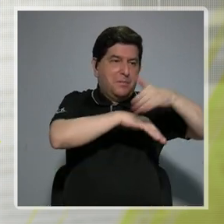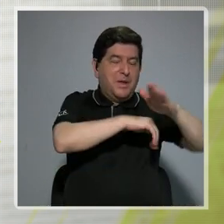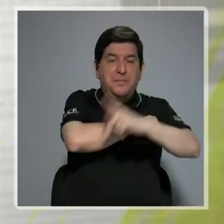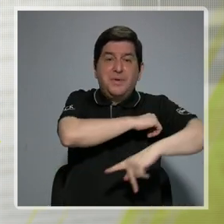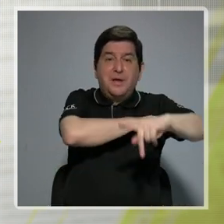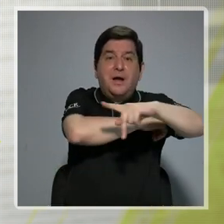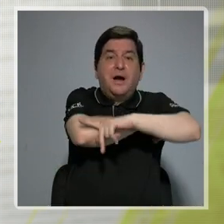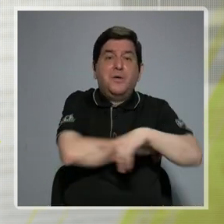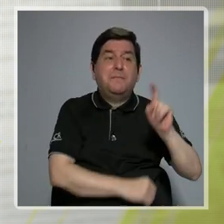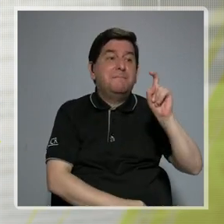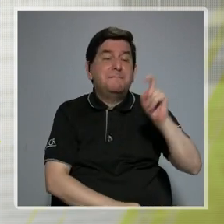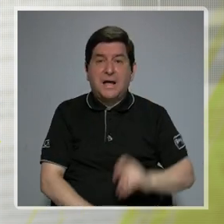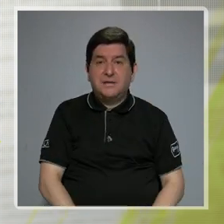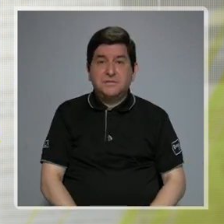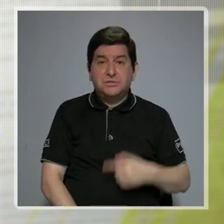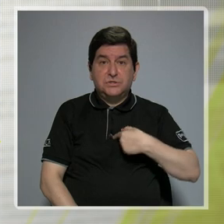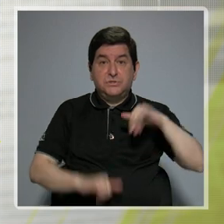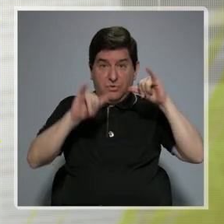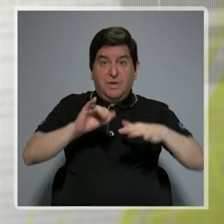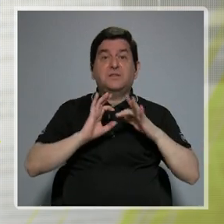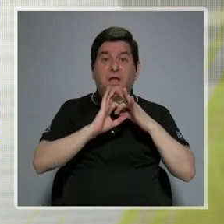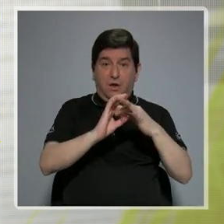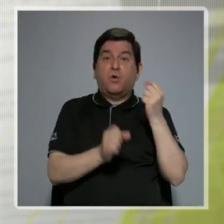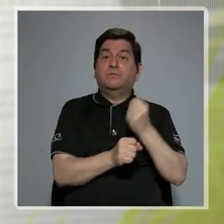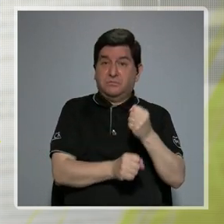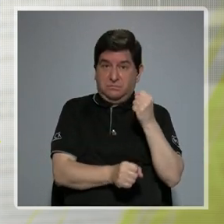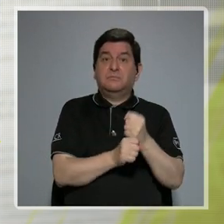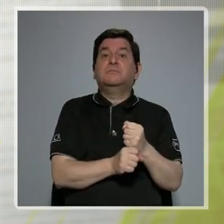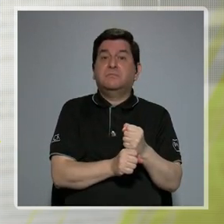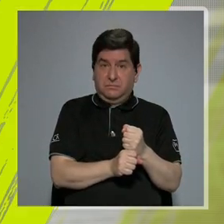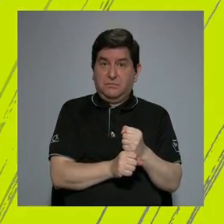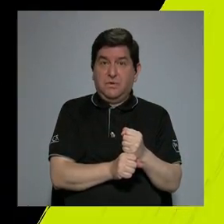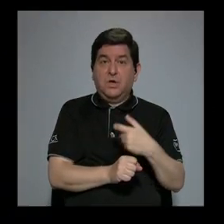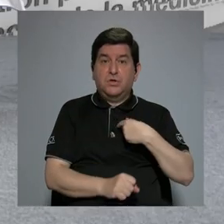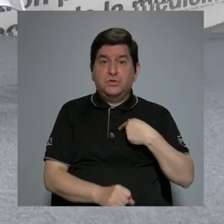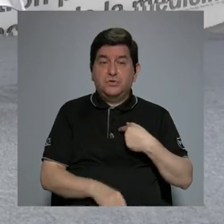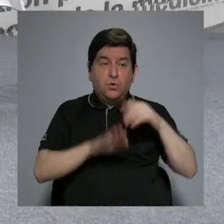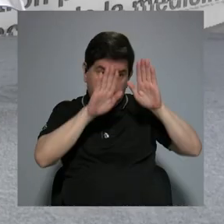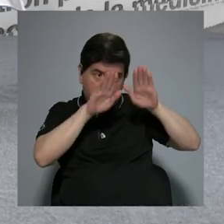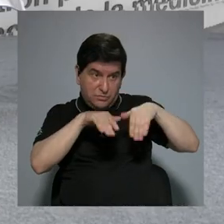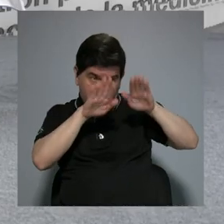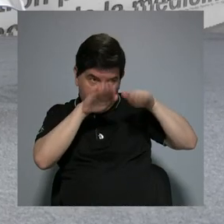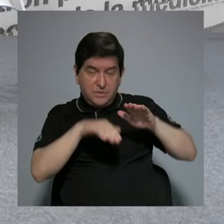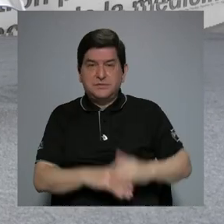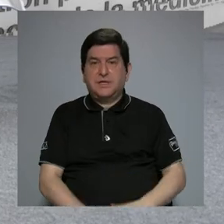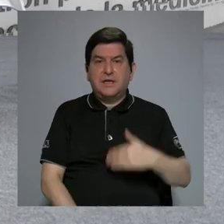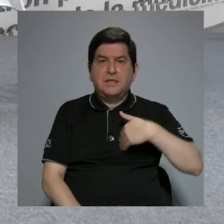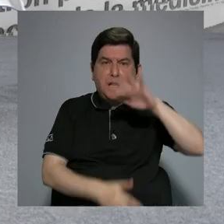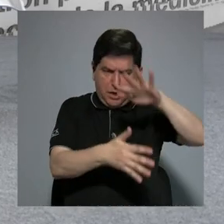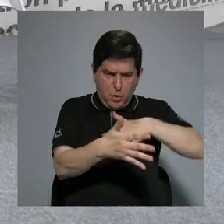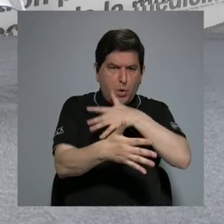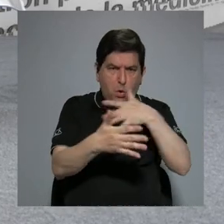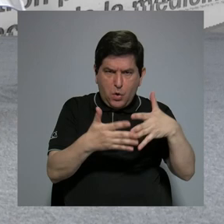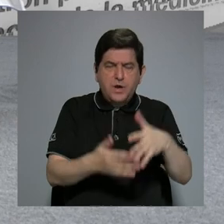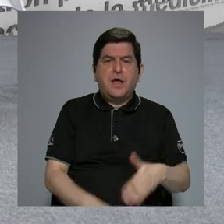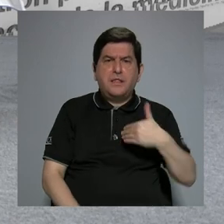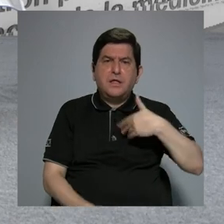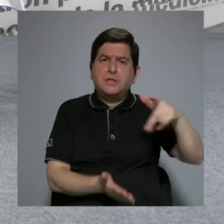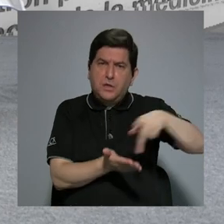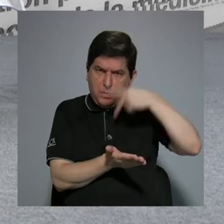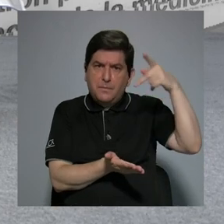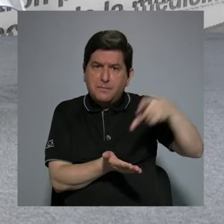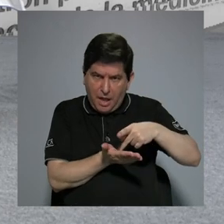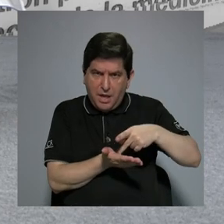X, bueno, yo mantengo una relación laboral, estoy subordinado, tengo una jornada, tengo un salario,